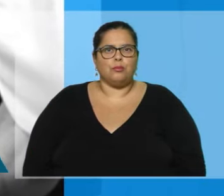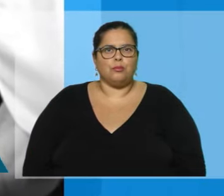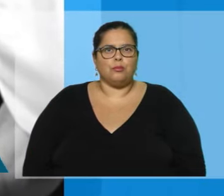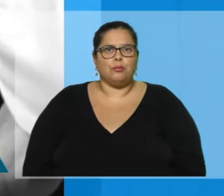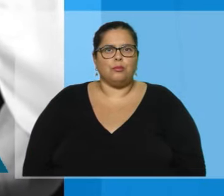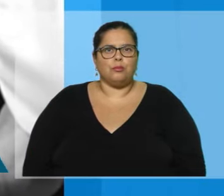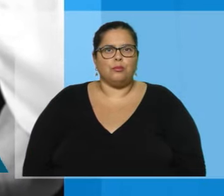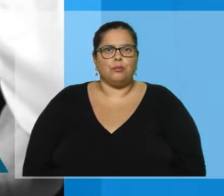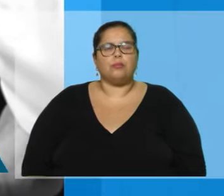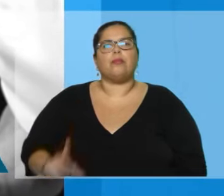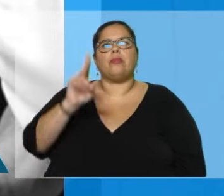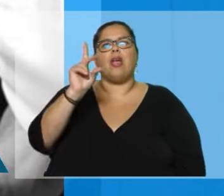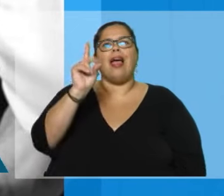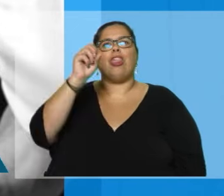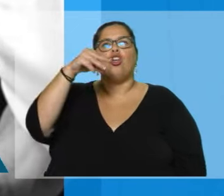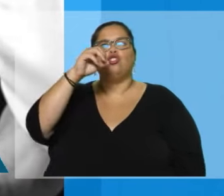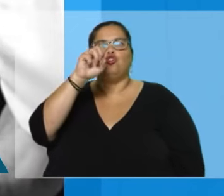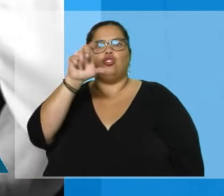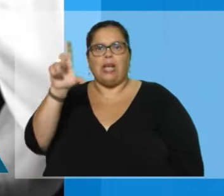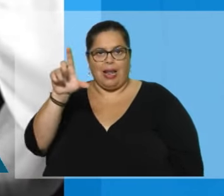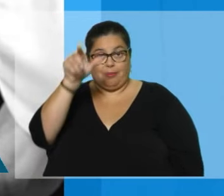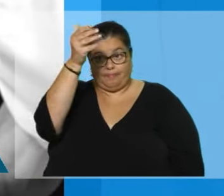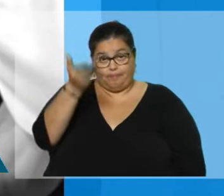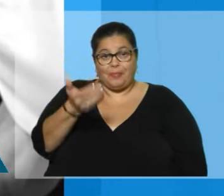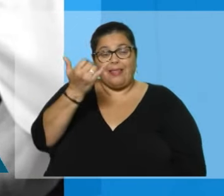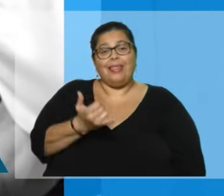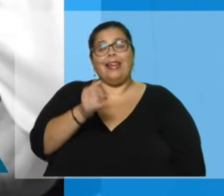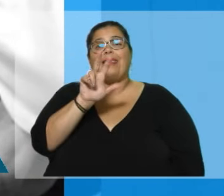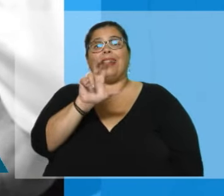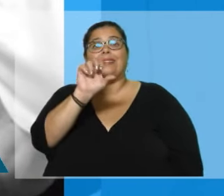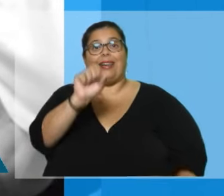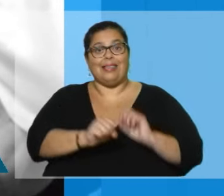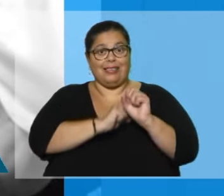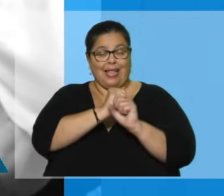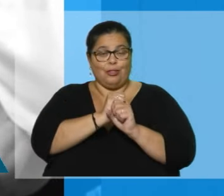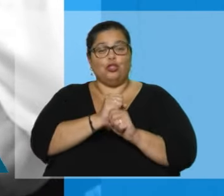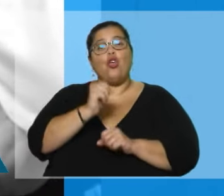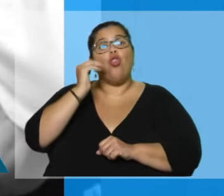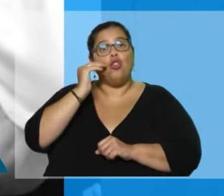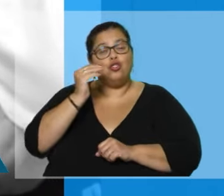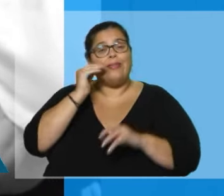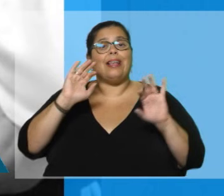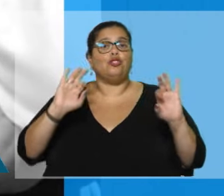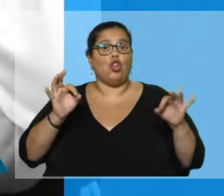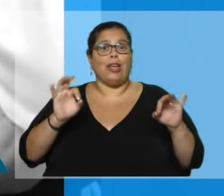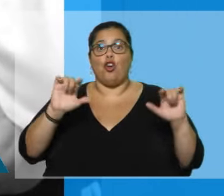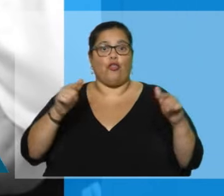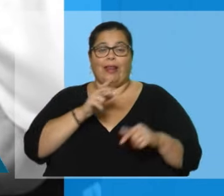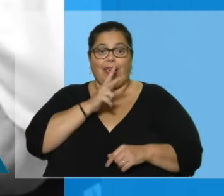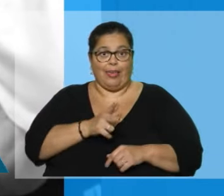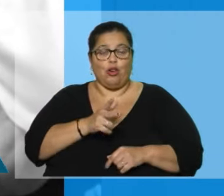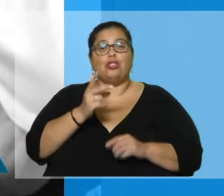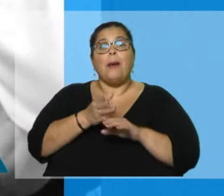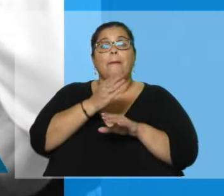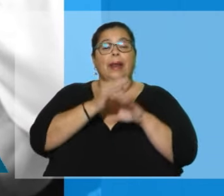Geber Maximiliano Doncel Milesi tiene 36 años, es docente, soltero y sin hijos. Es el precandidato a la